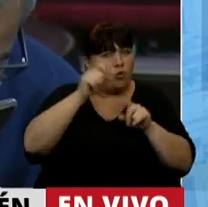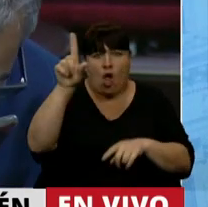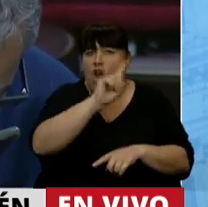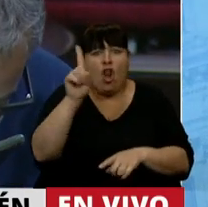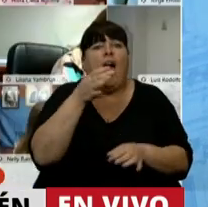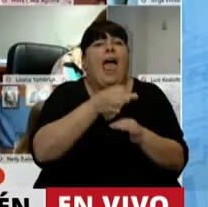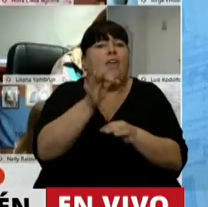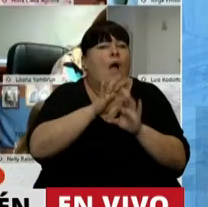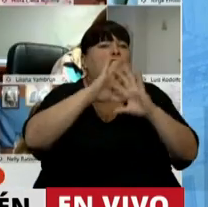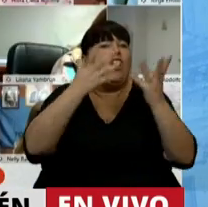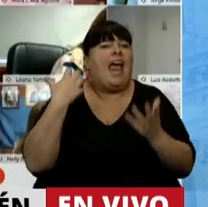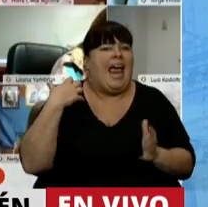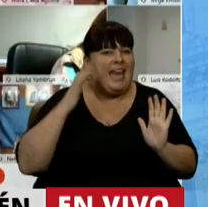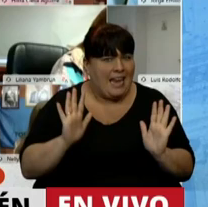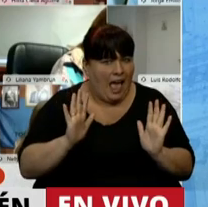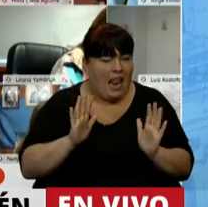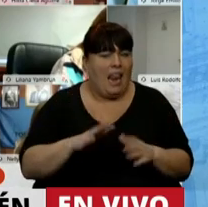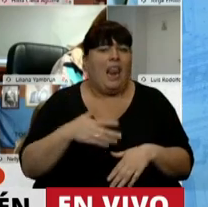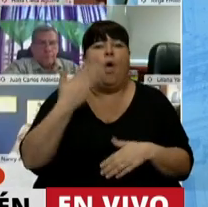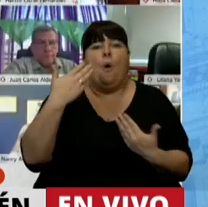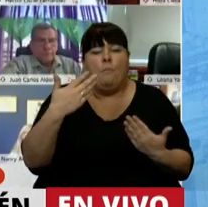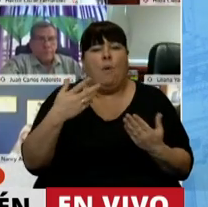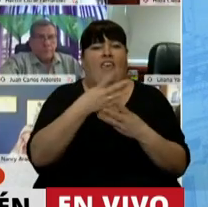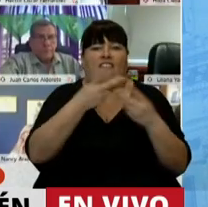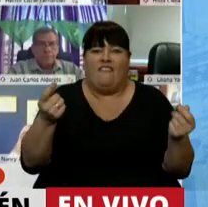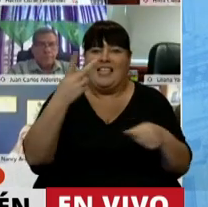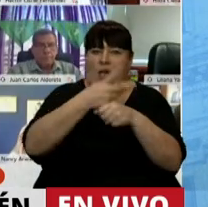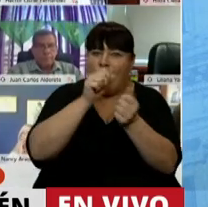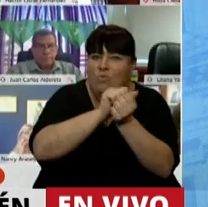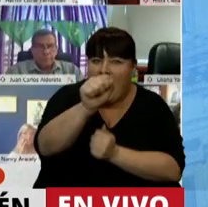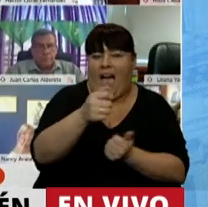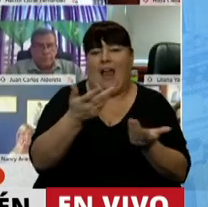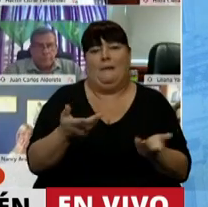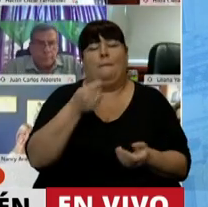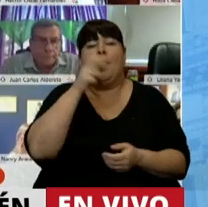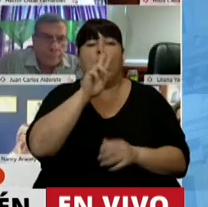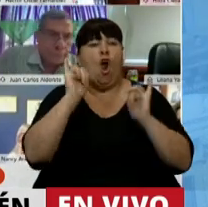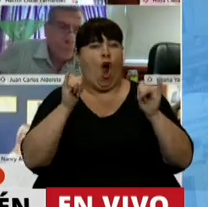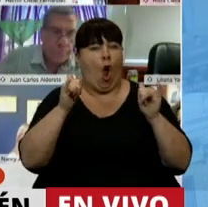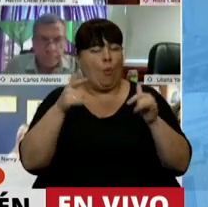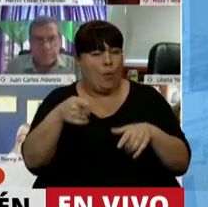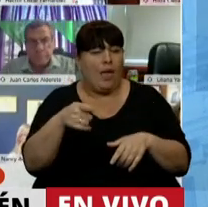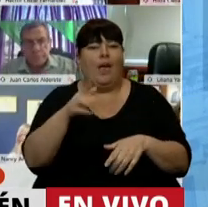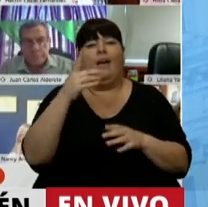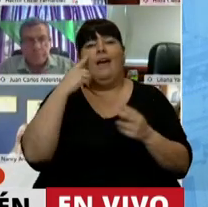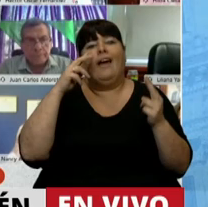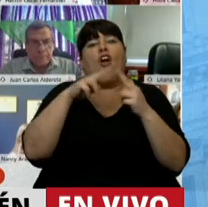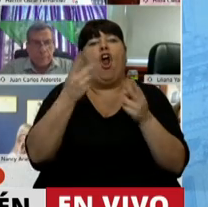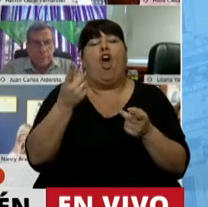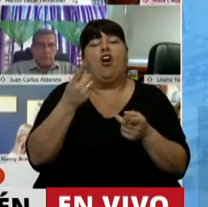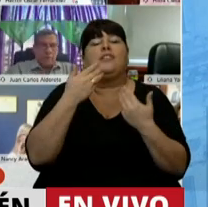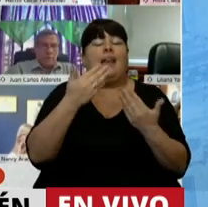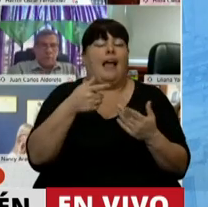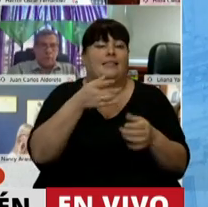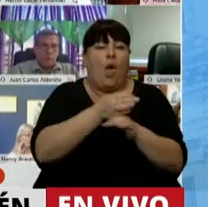sino la educación en general, que puede finalizar el colegio secundario. Porque una joven adolescente que conoce a través de la